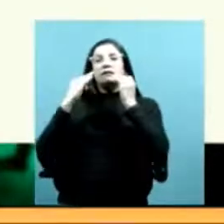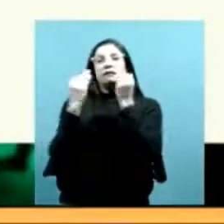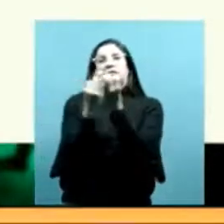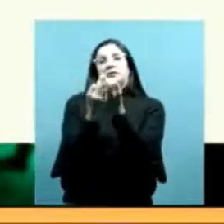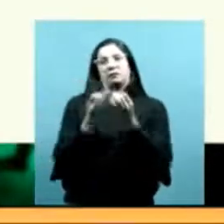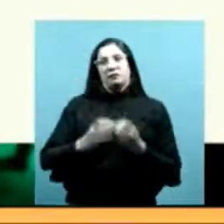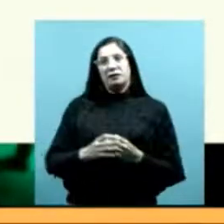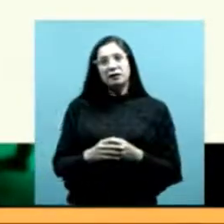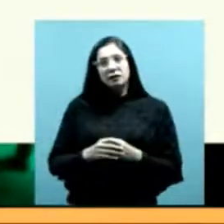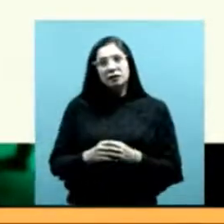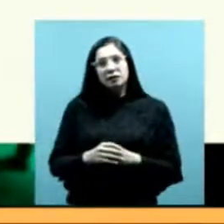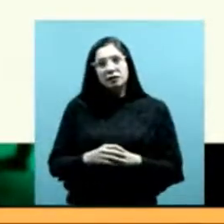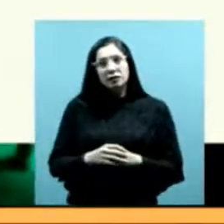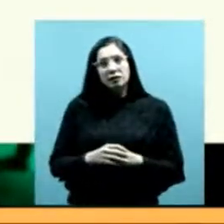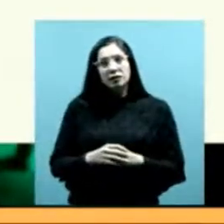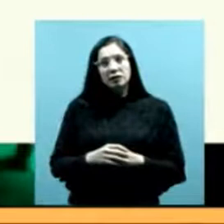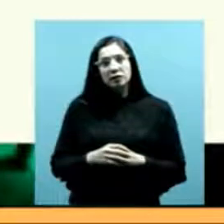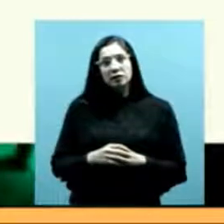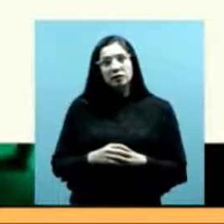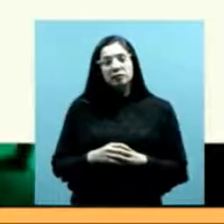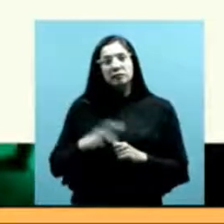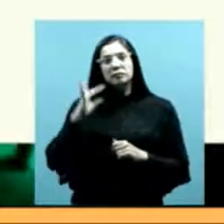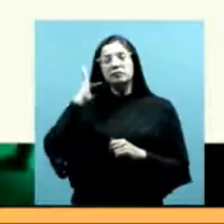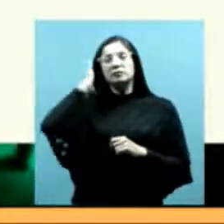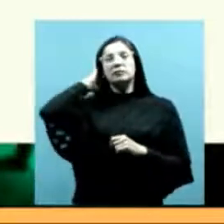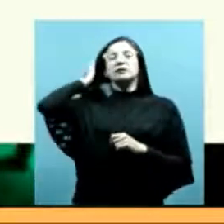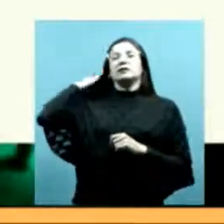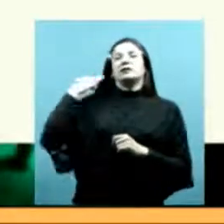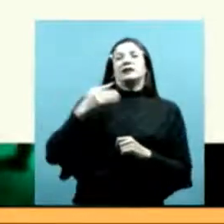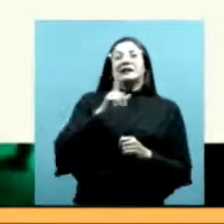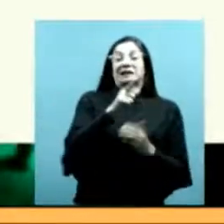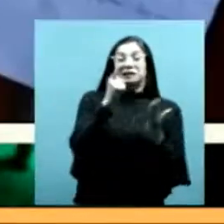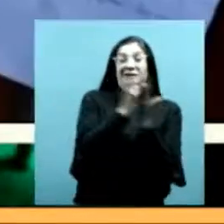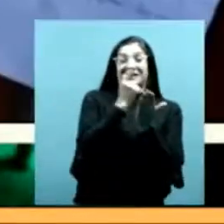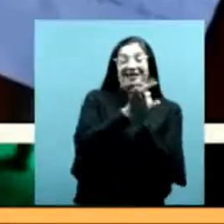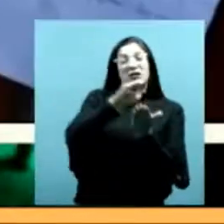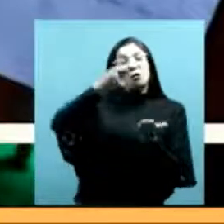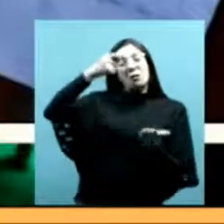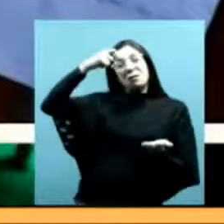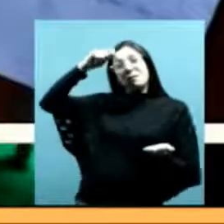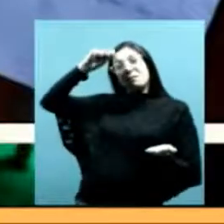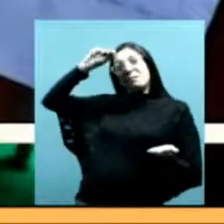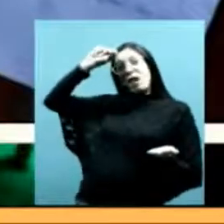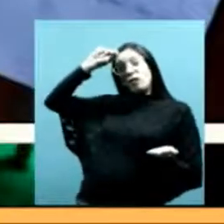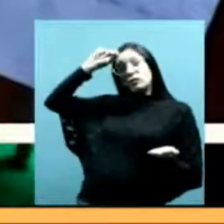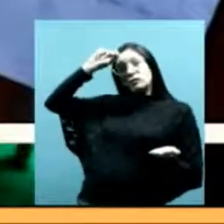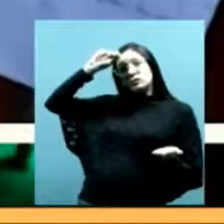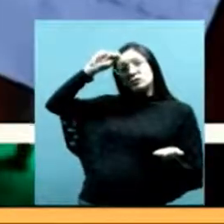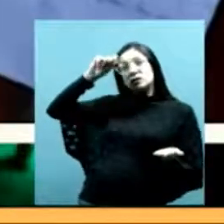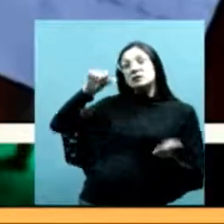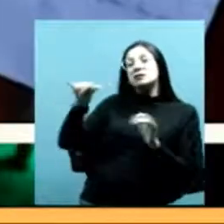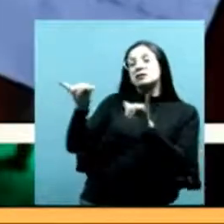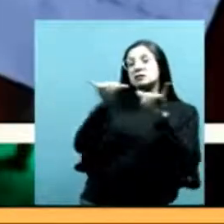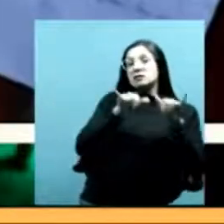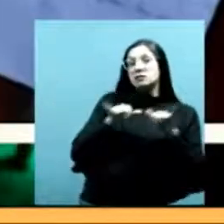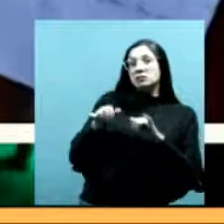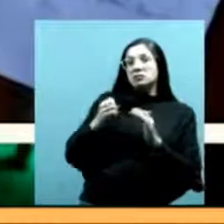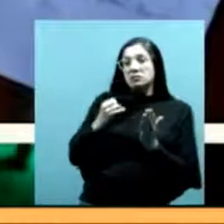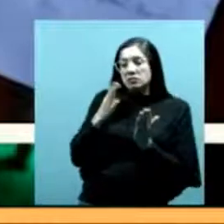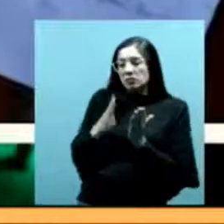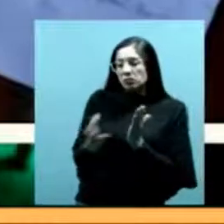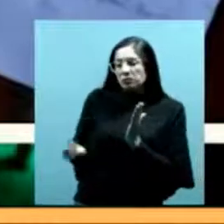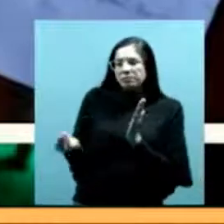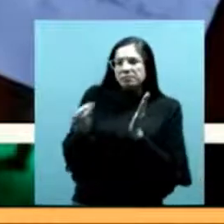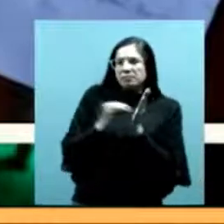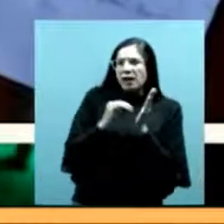a partir de esos datos lo mismo ocurre con el libro de bautismo que tiene datos similares a partir de esos datos se reconstruyen